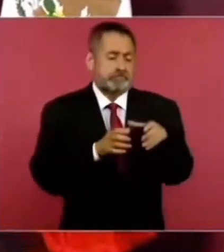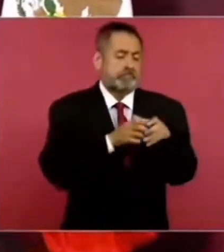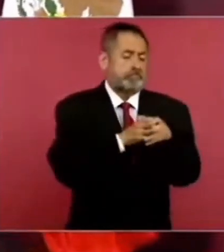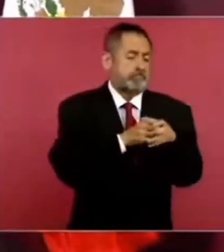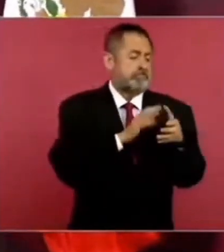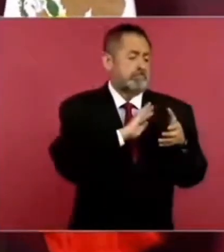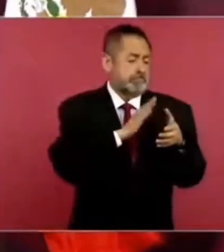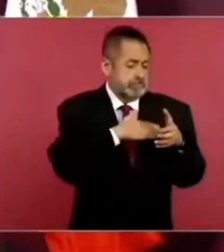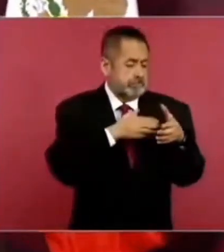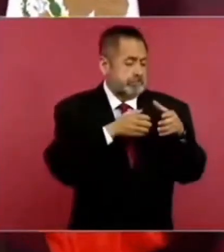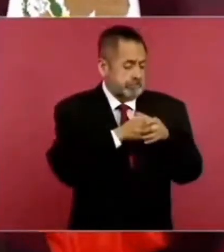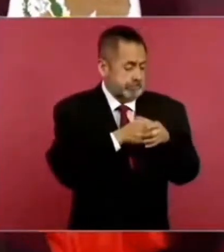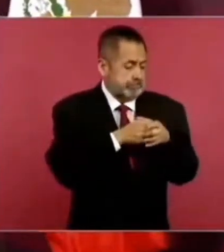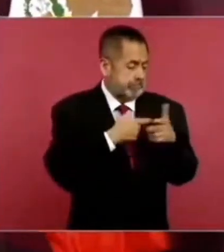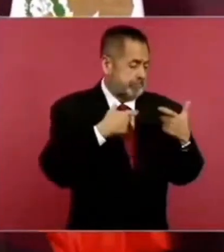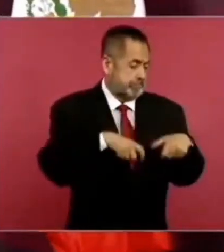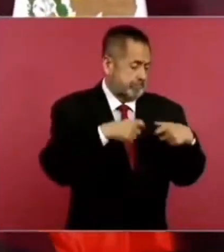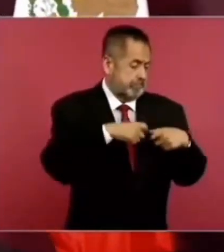el pueblo español.